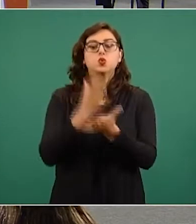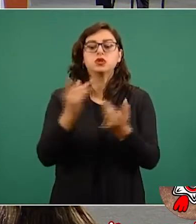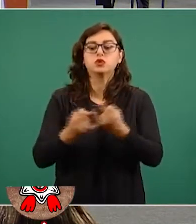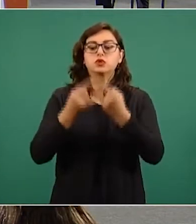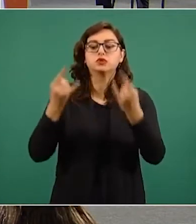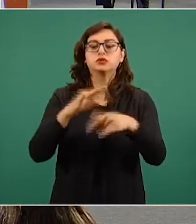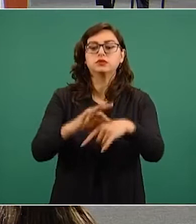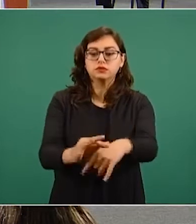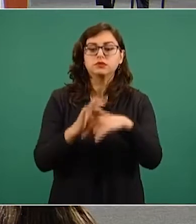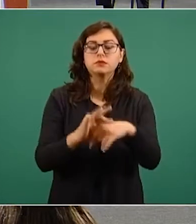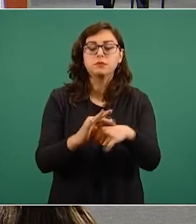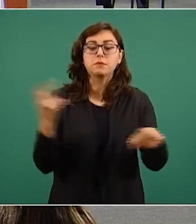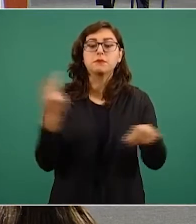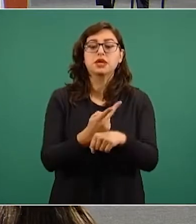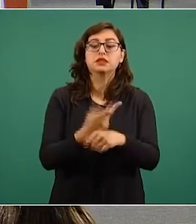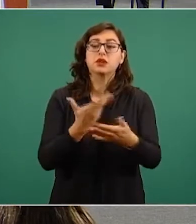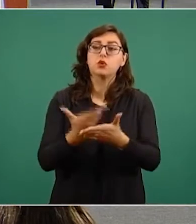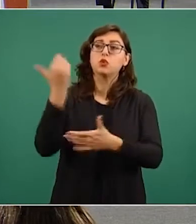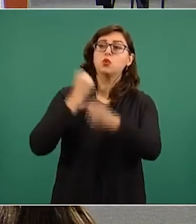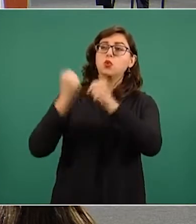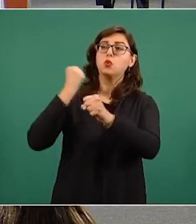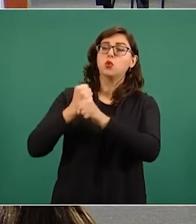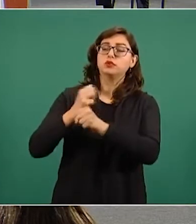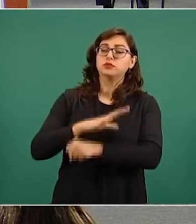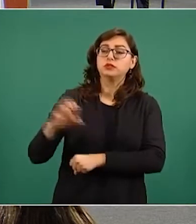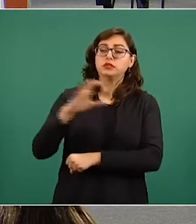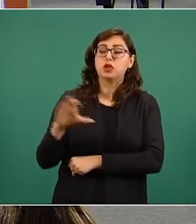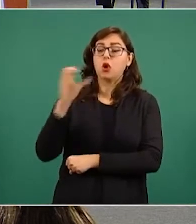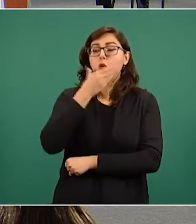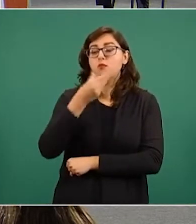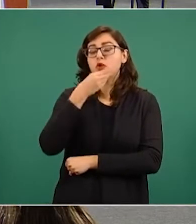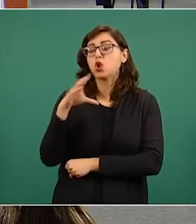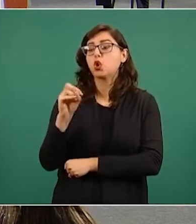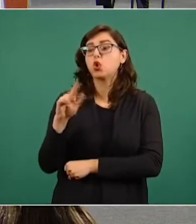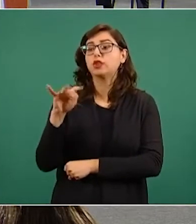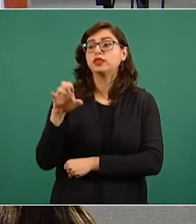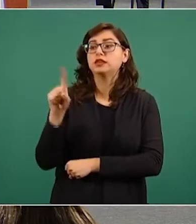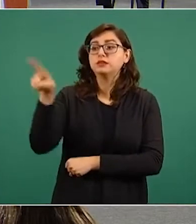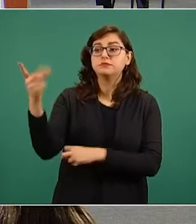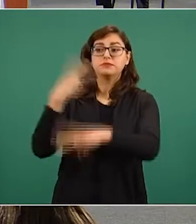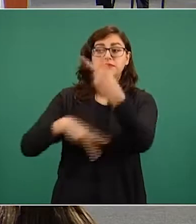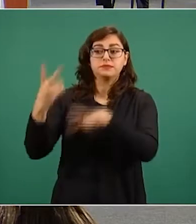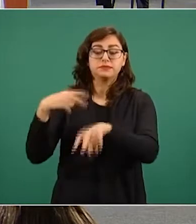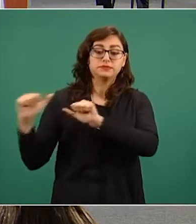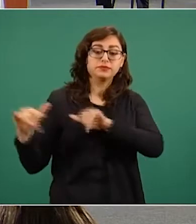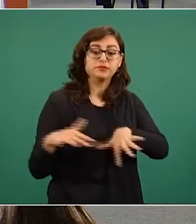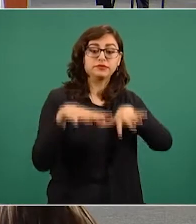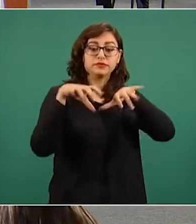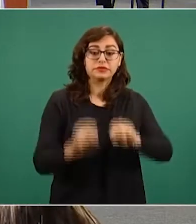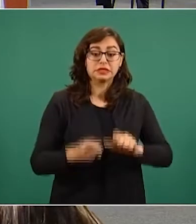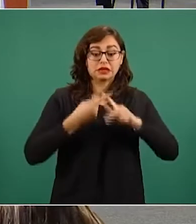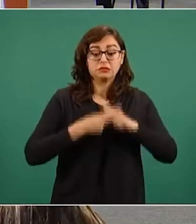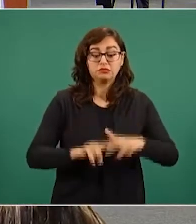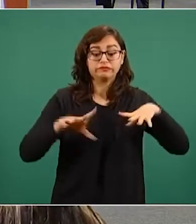incursión encabezada por Cortés a nuestro actual territorio fue sin duda un acontecimiento fundacional